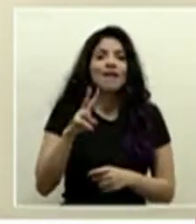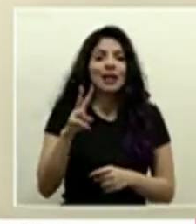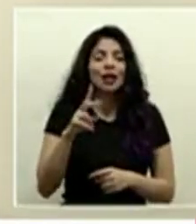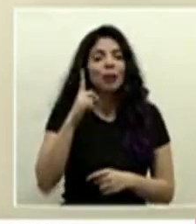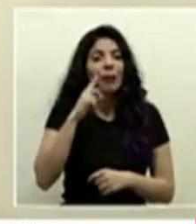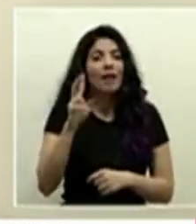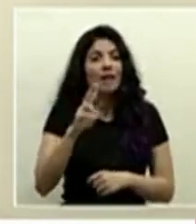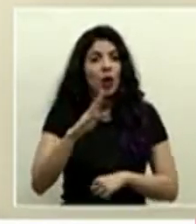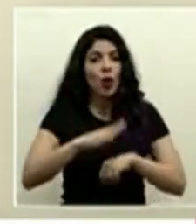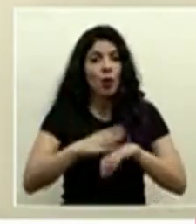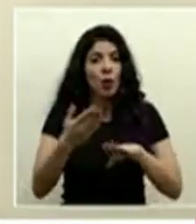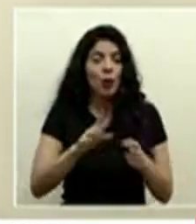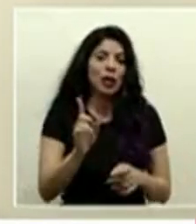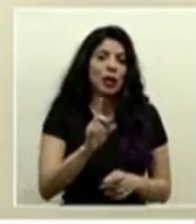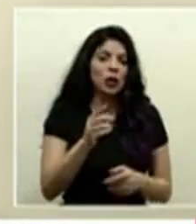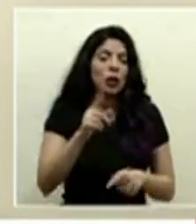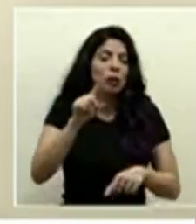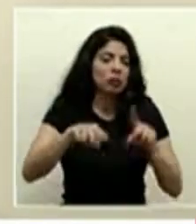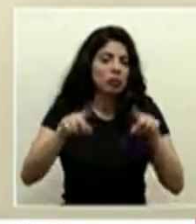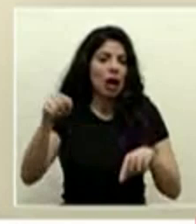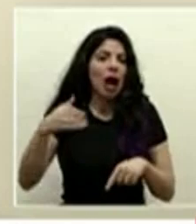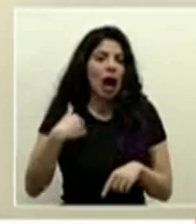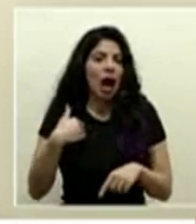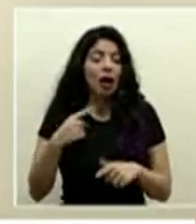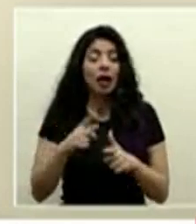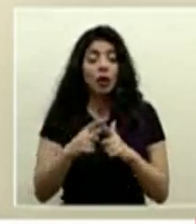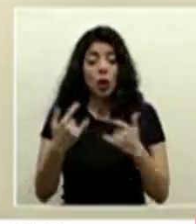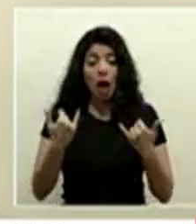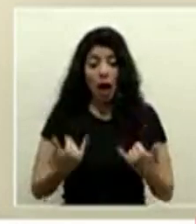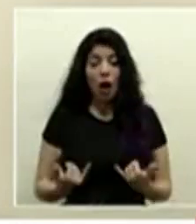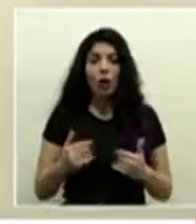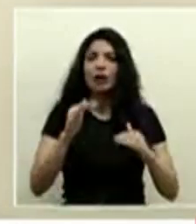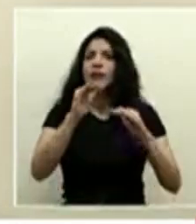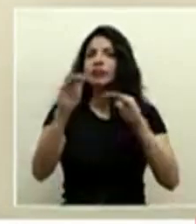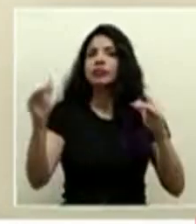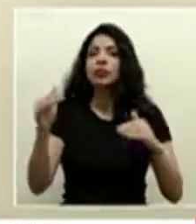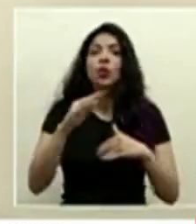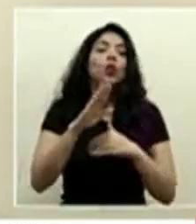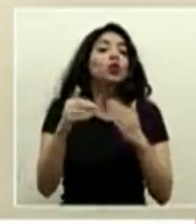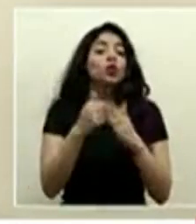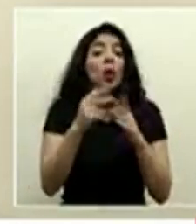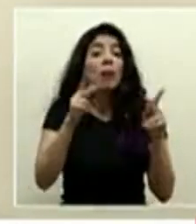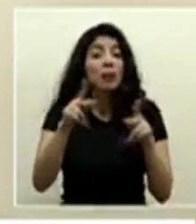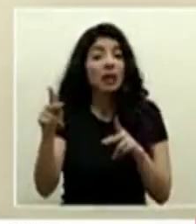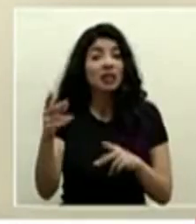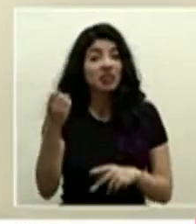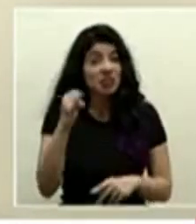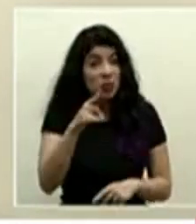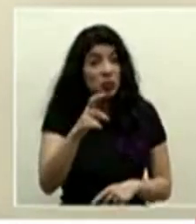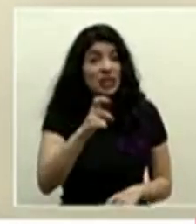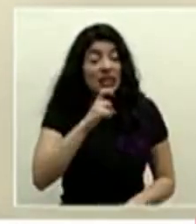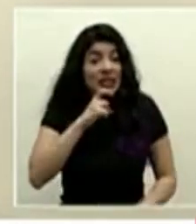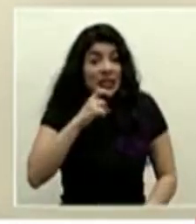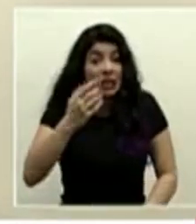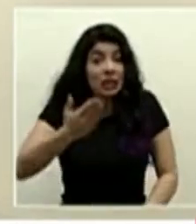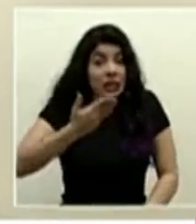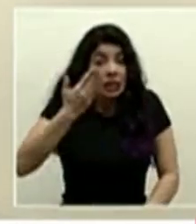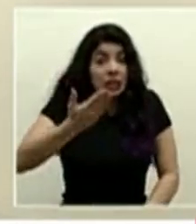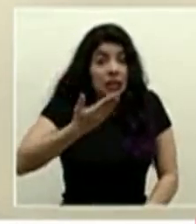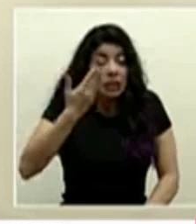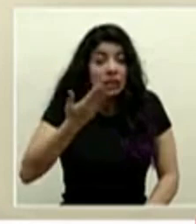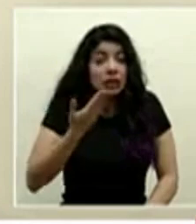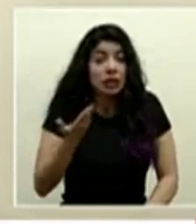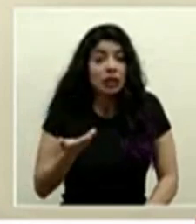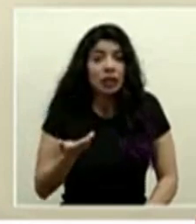y pues en realidad eso es también aprovechar un llamado de que obviamente las personas que tengan ya dificultad respiratoria en medio de